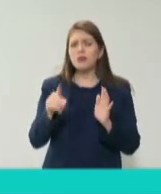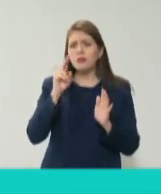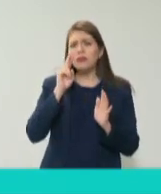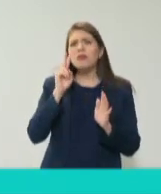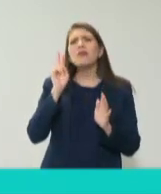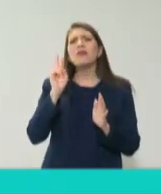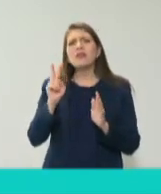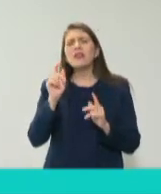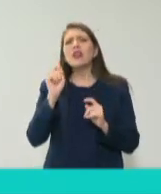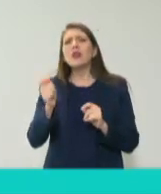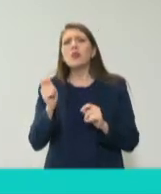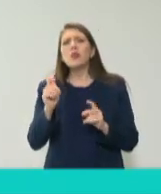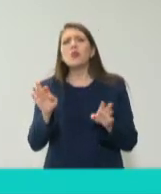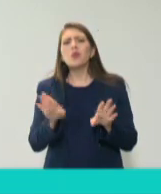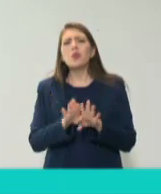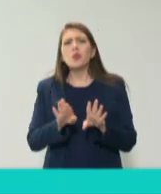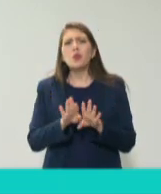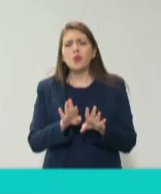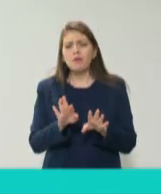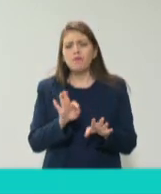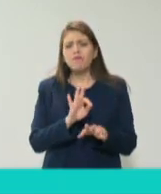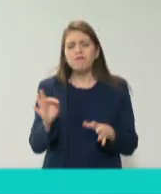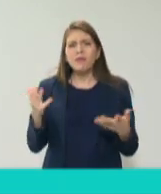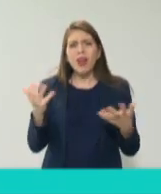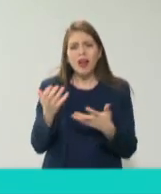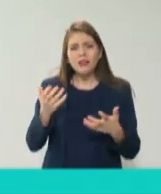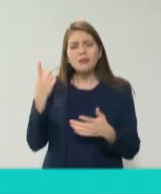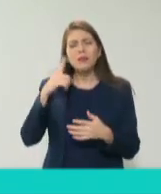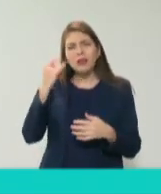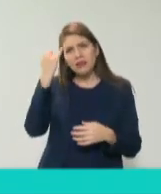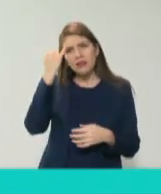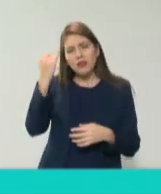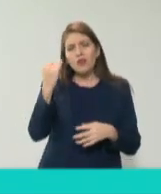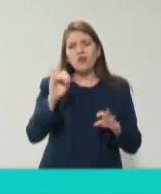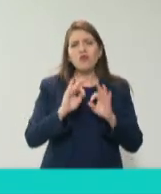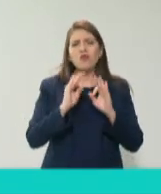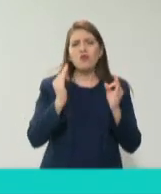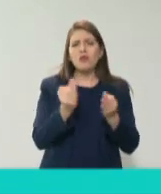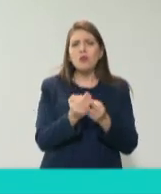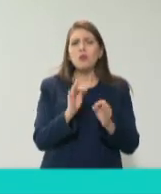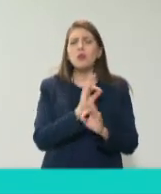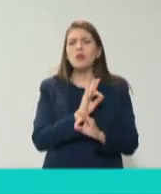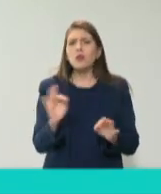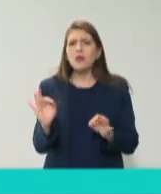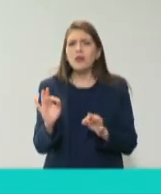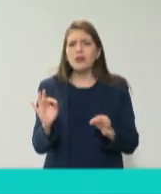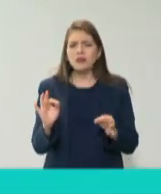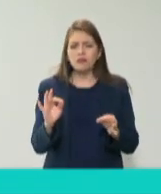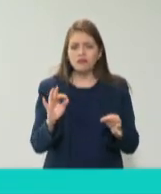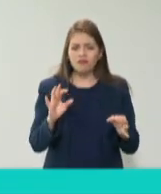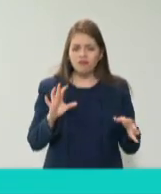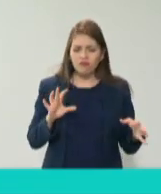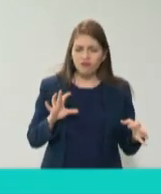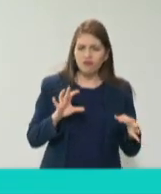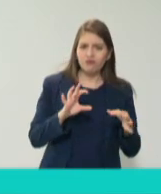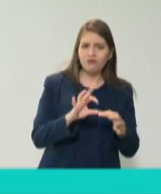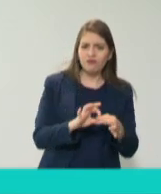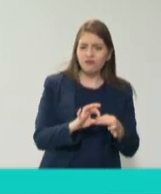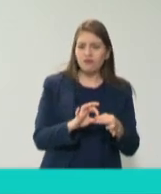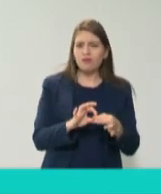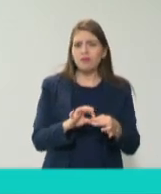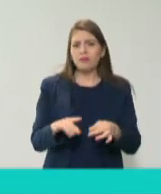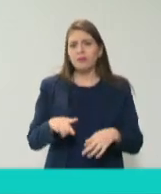y cómo nos podemos imaginar mecanismos para conectar con la ciudadanía en los temas que